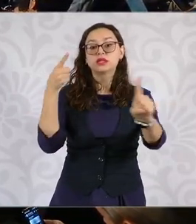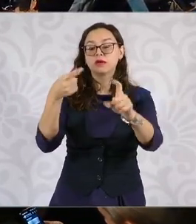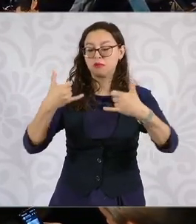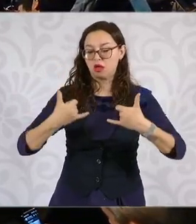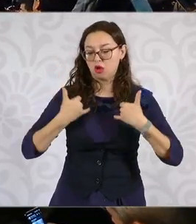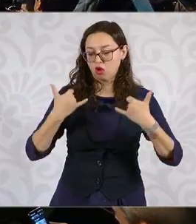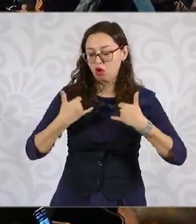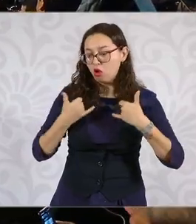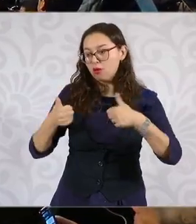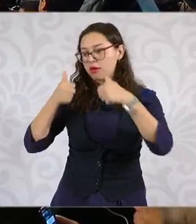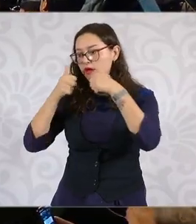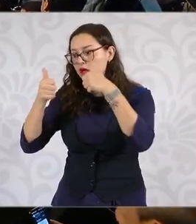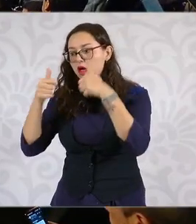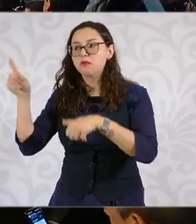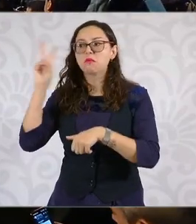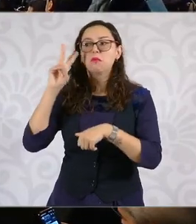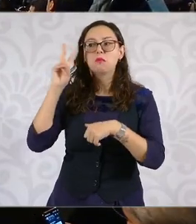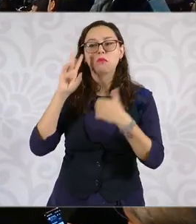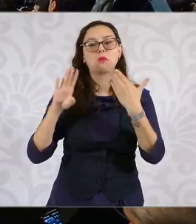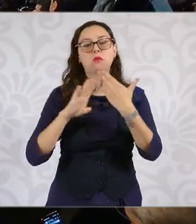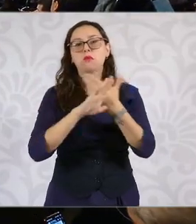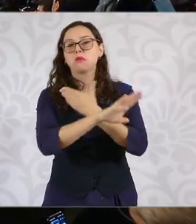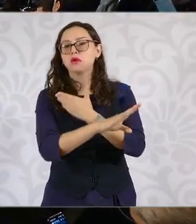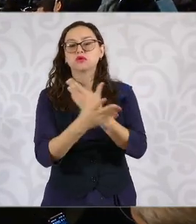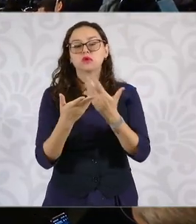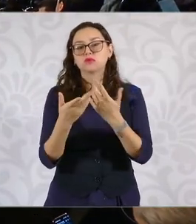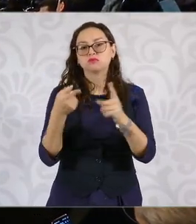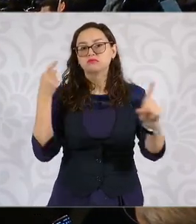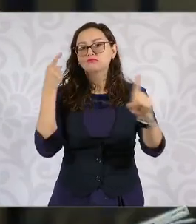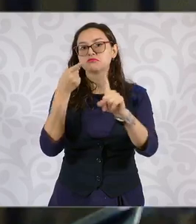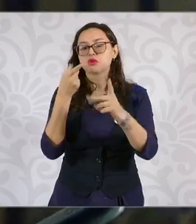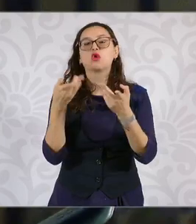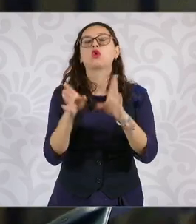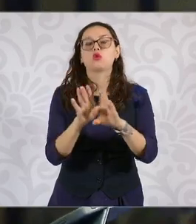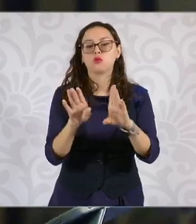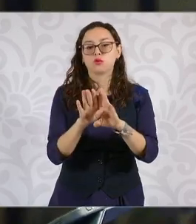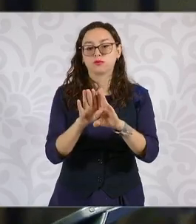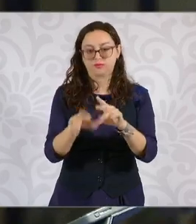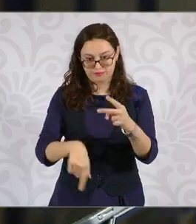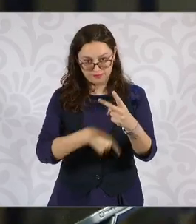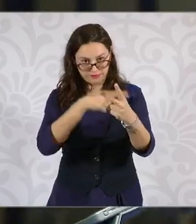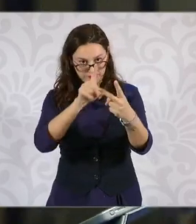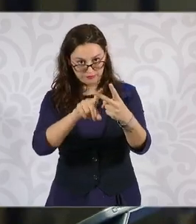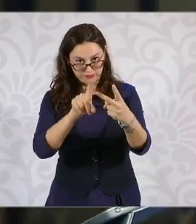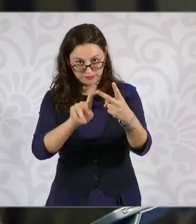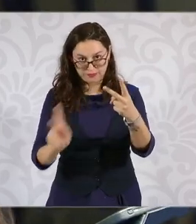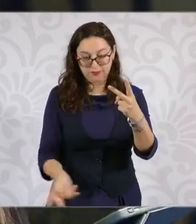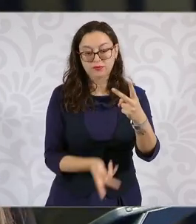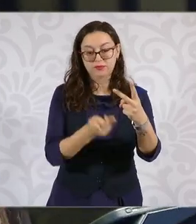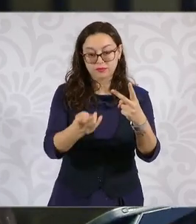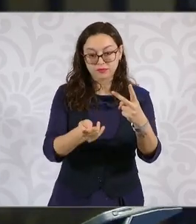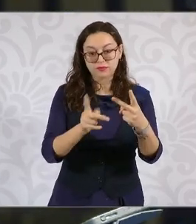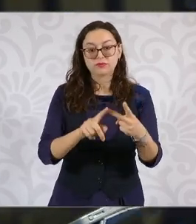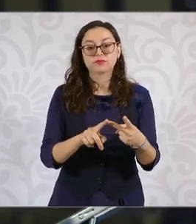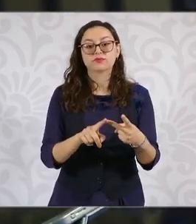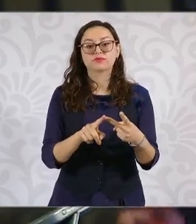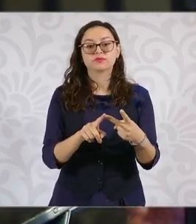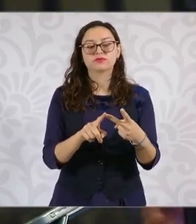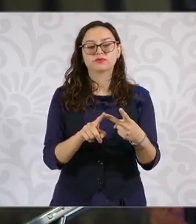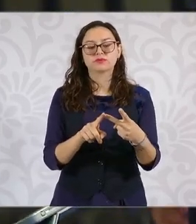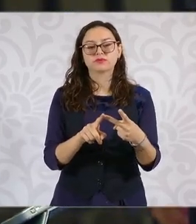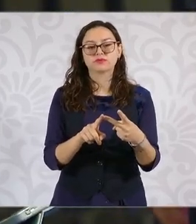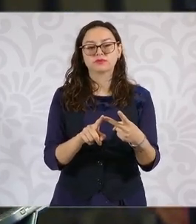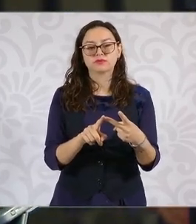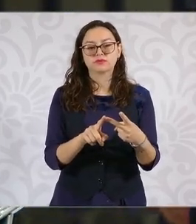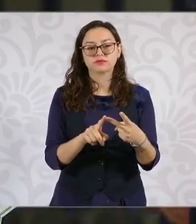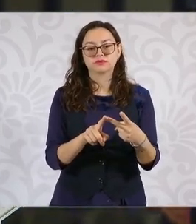y en la lucha contra las adicciones? Es la primera. La segunda, sobre el decreto que existe de la eliminación gradual